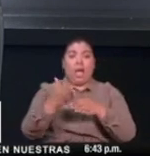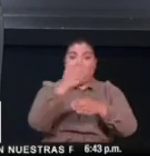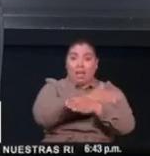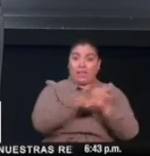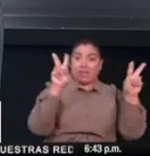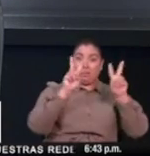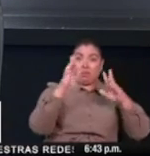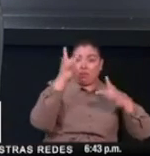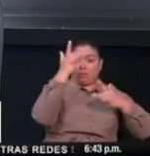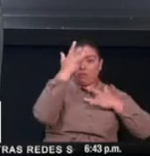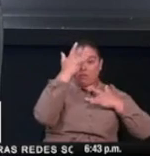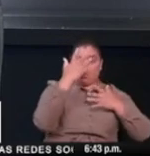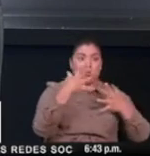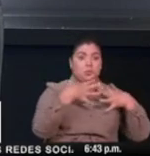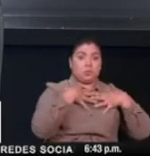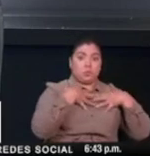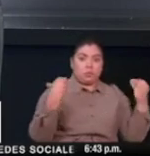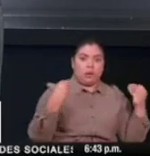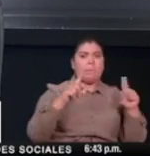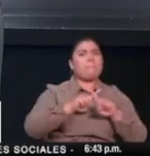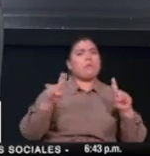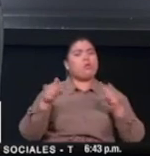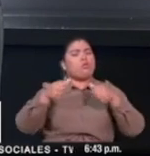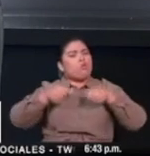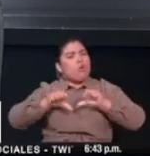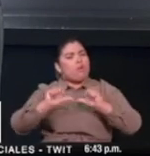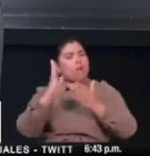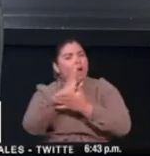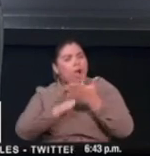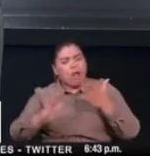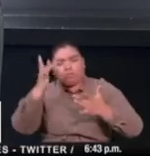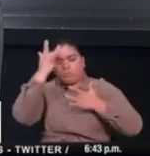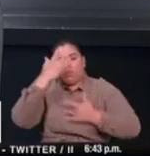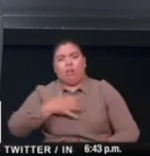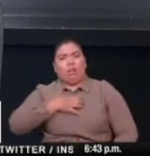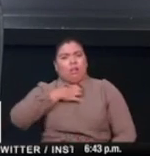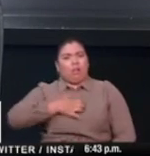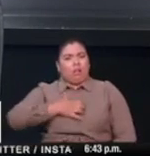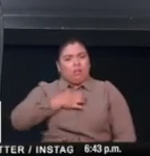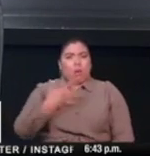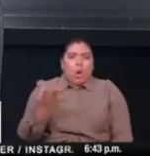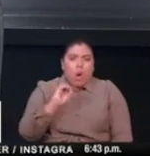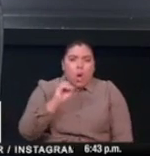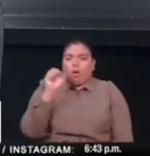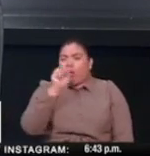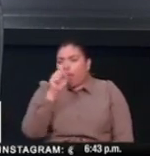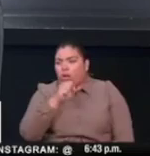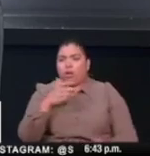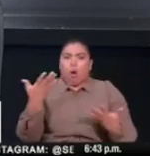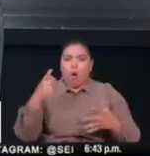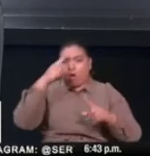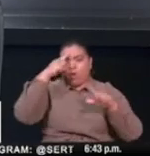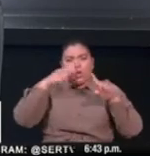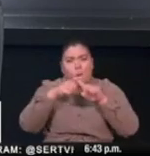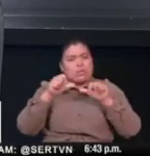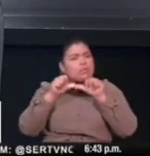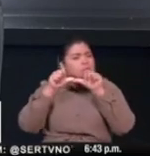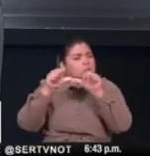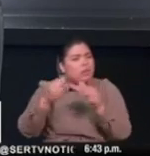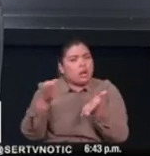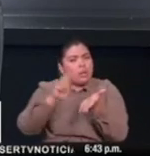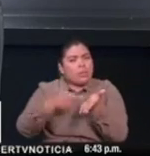su recuperación dentro de lo que es el coronavirus y que hayan tenido alguna secuela a causa de este virus.